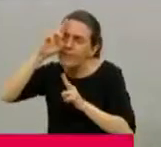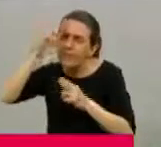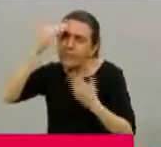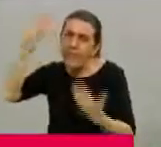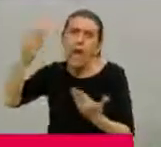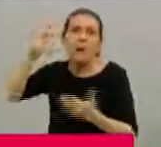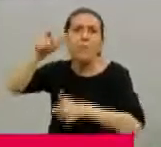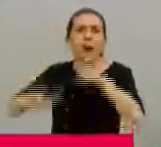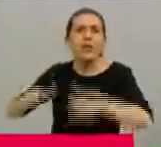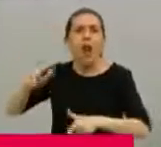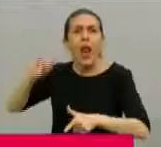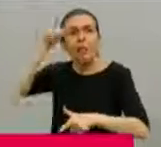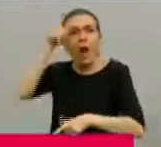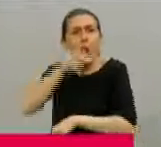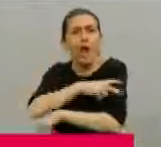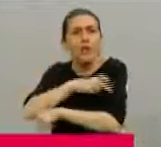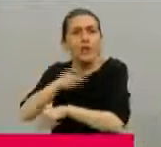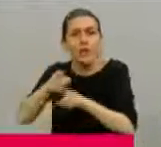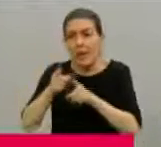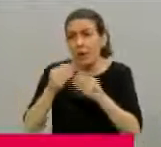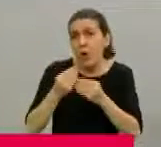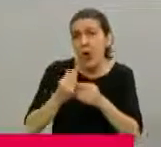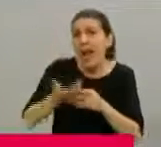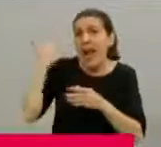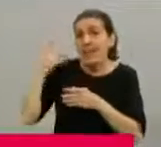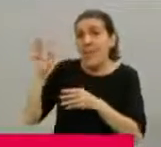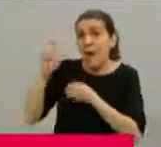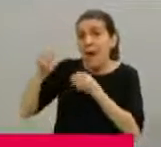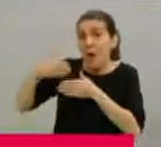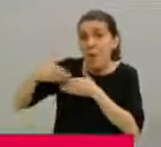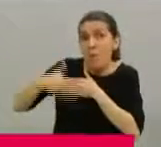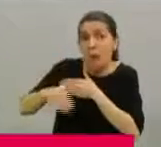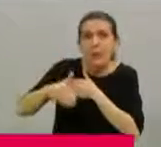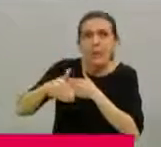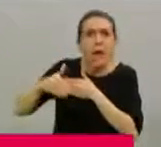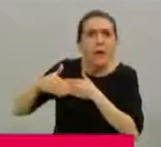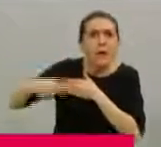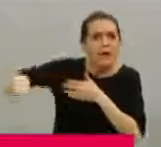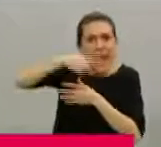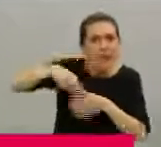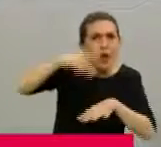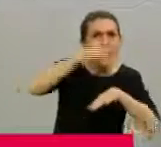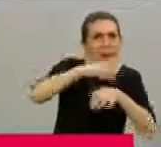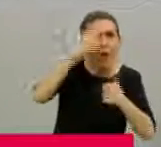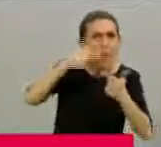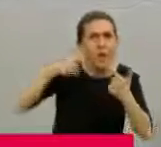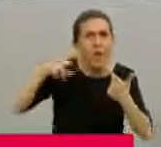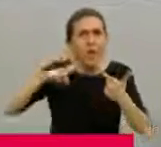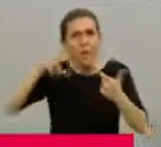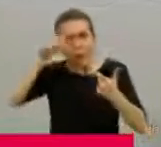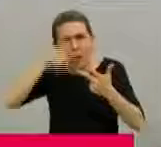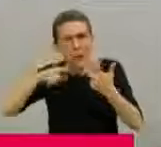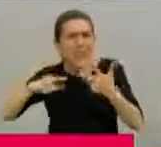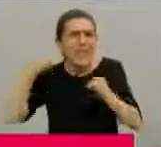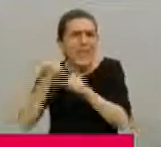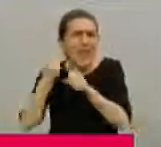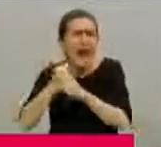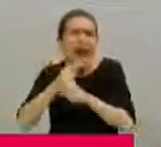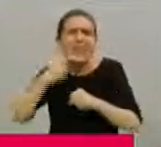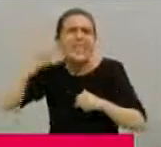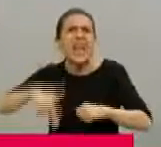desde el inicio de la pandemia ni feriados, ni francos, ni vacaciones, así que se está trabajando